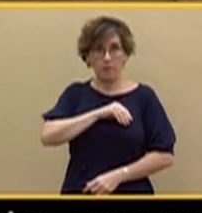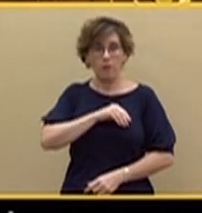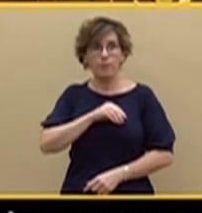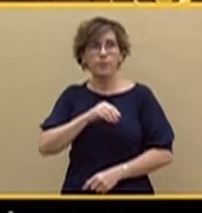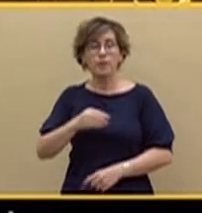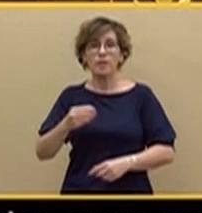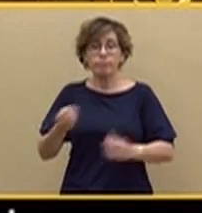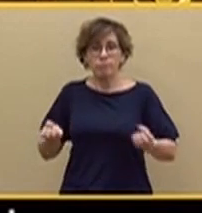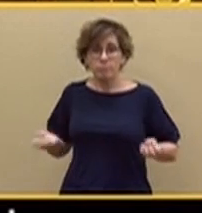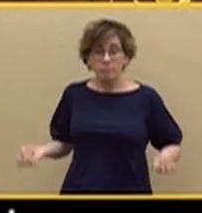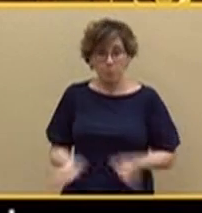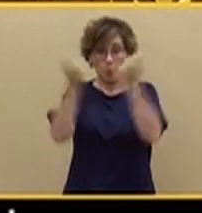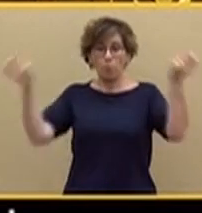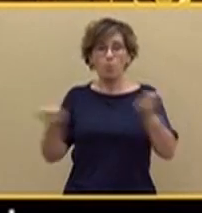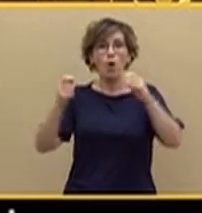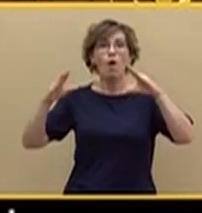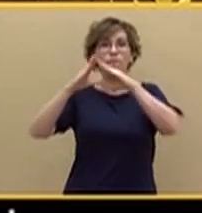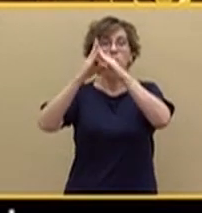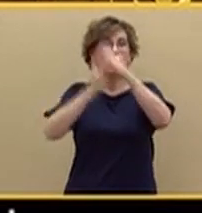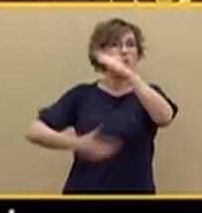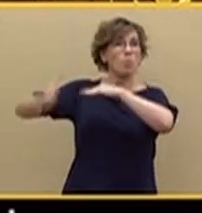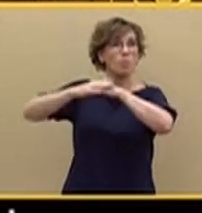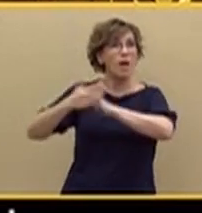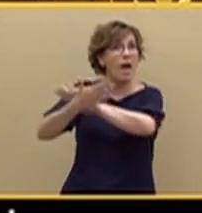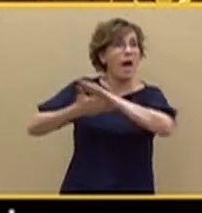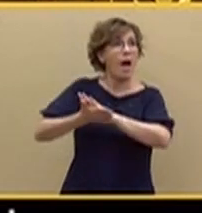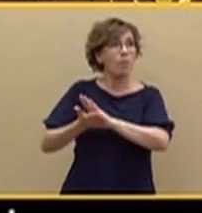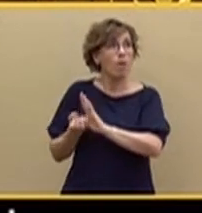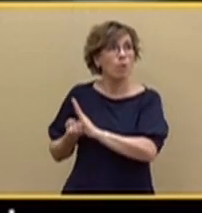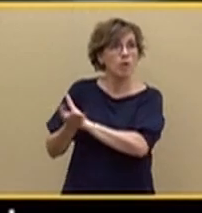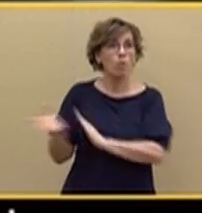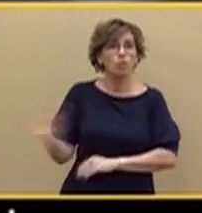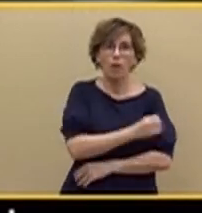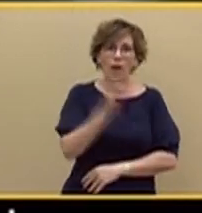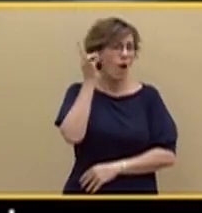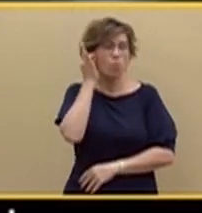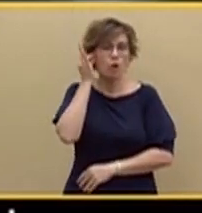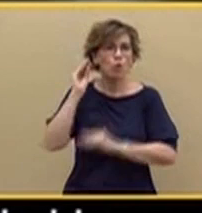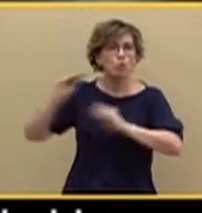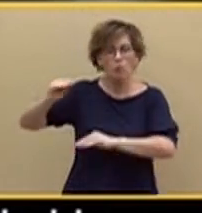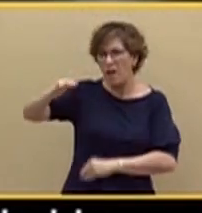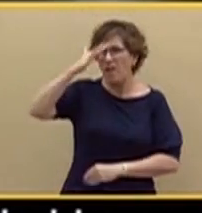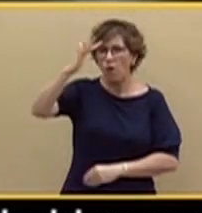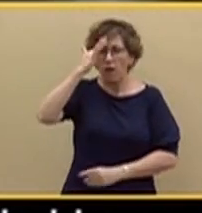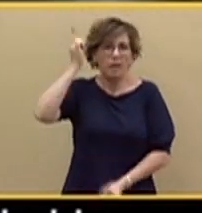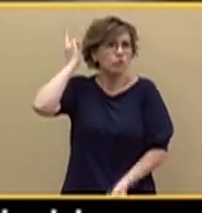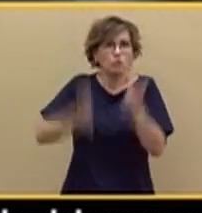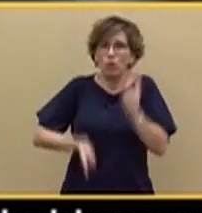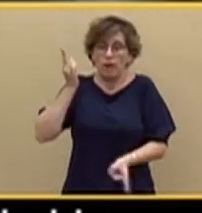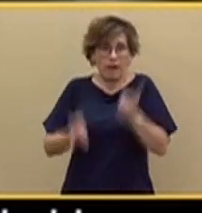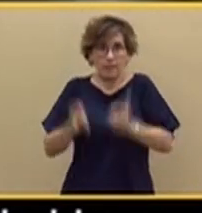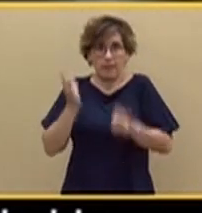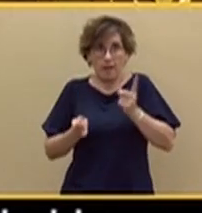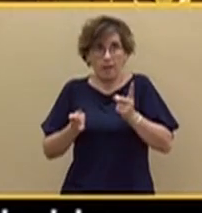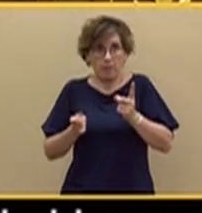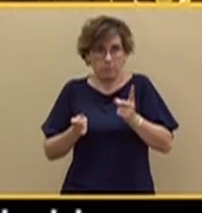no hablan en nombre de todas las mujeres, sino en nombre de su propia ideología, que es una ideología totalitaria y, por cierto, también suicida.